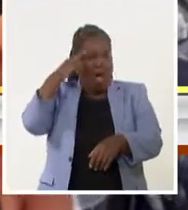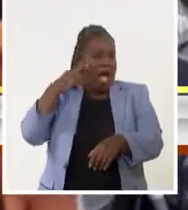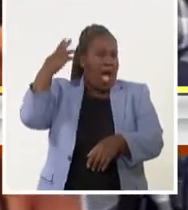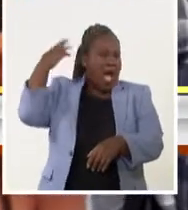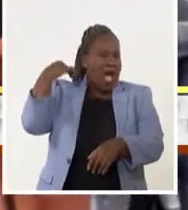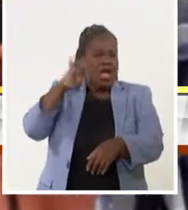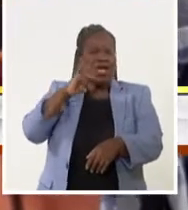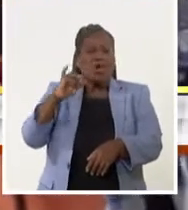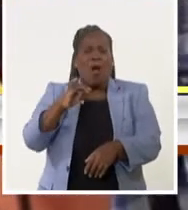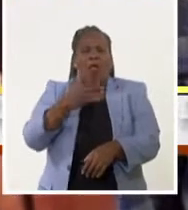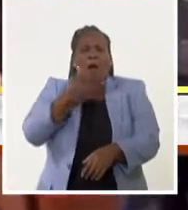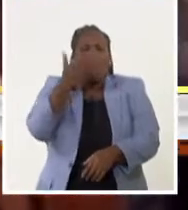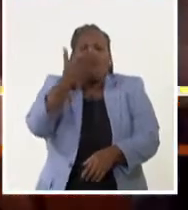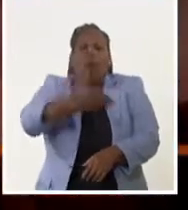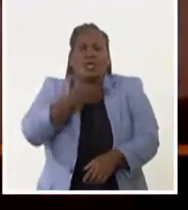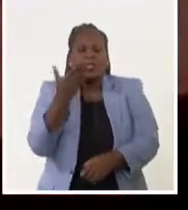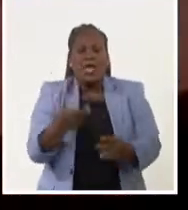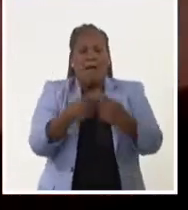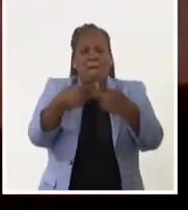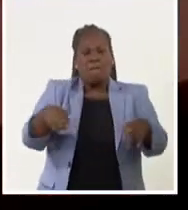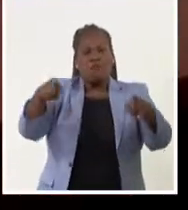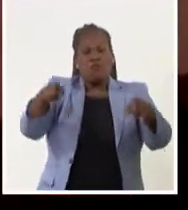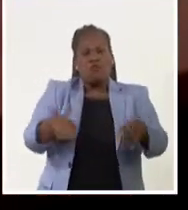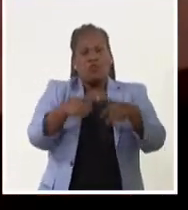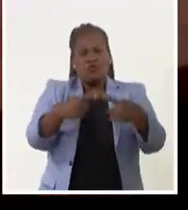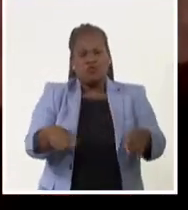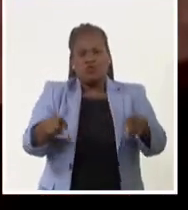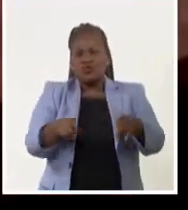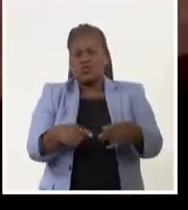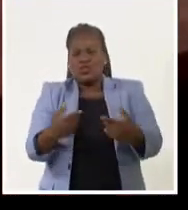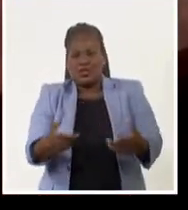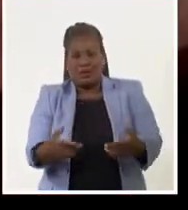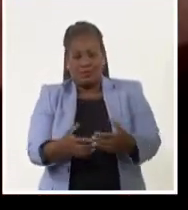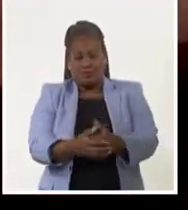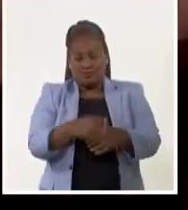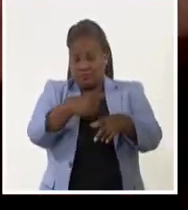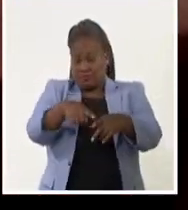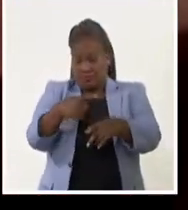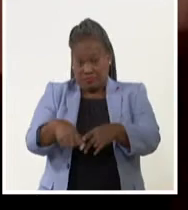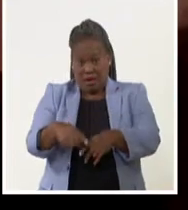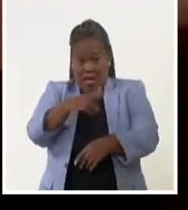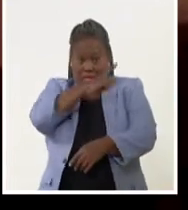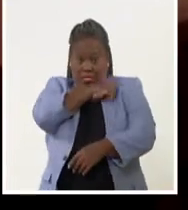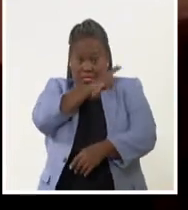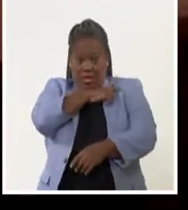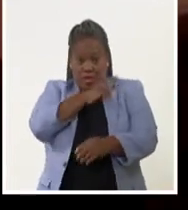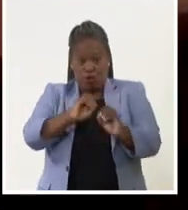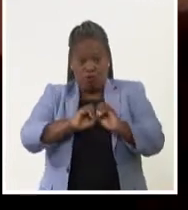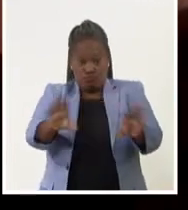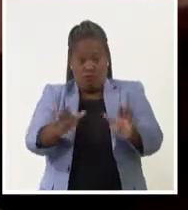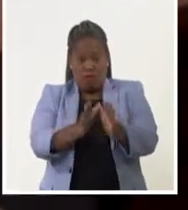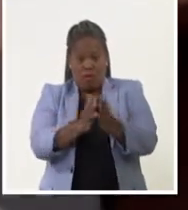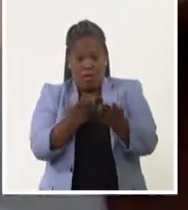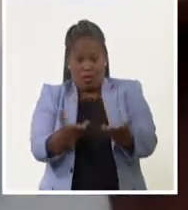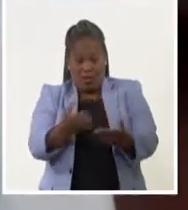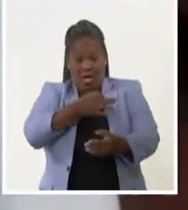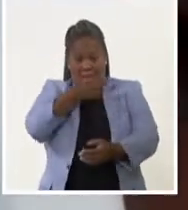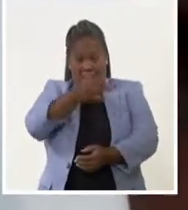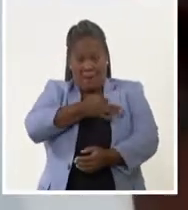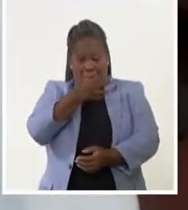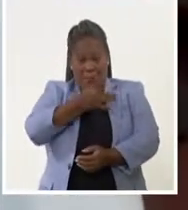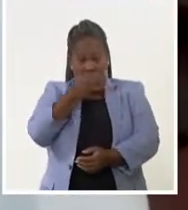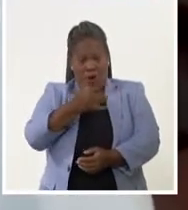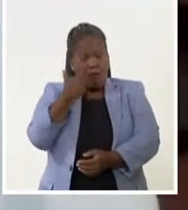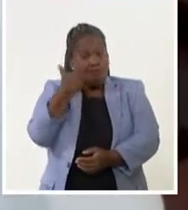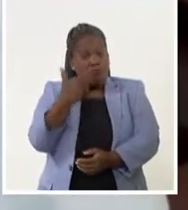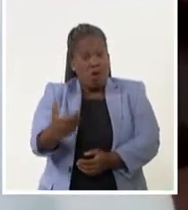a la poesía, la música y otras manifestaciones. El director de la publicación, Rafael Acosta de Arriba, dialogó sobre la importancia de la